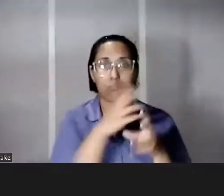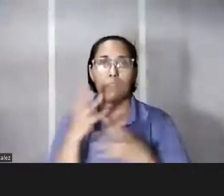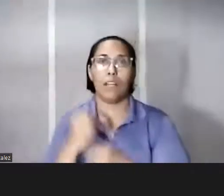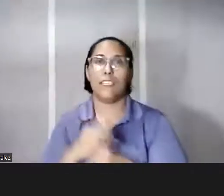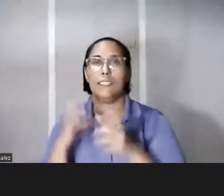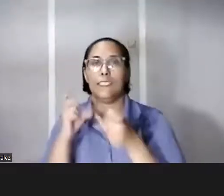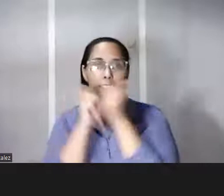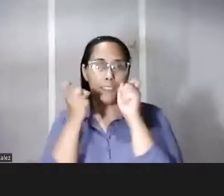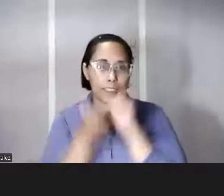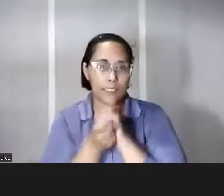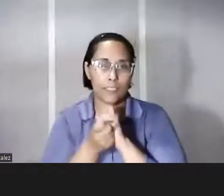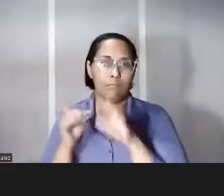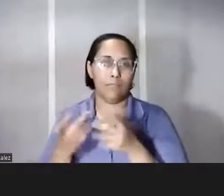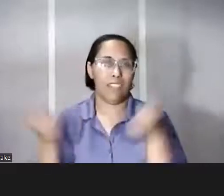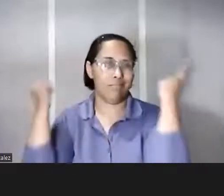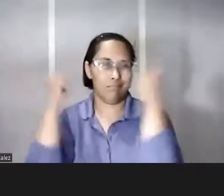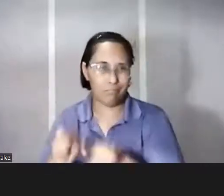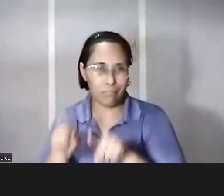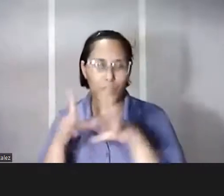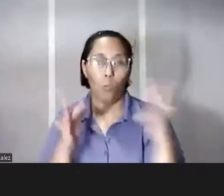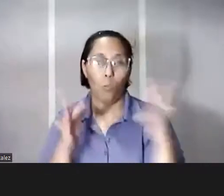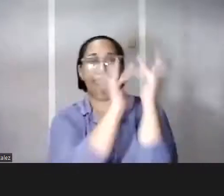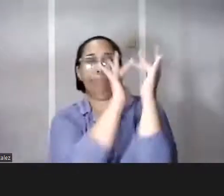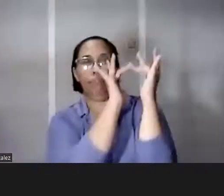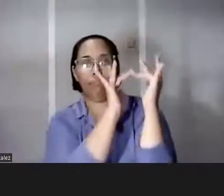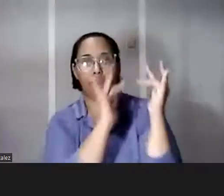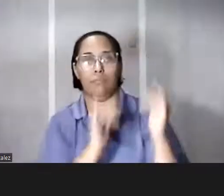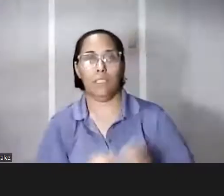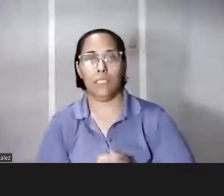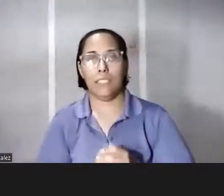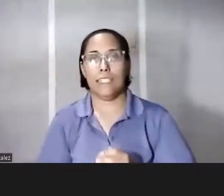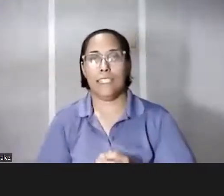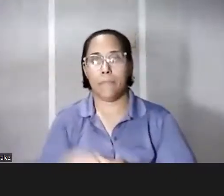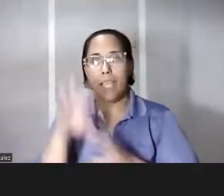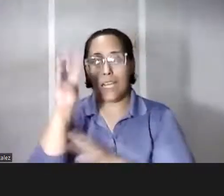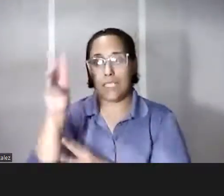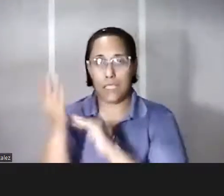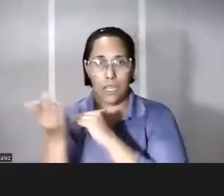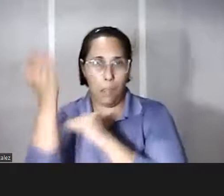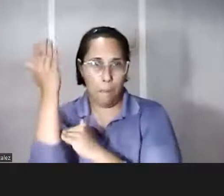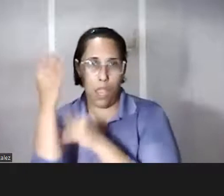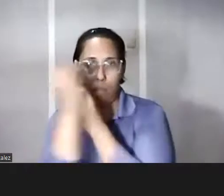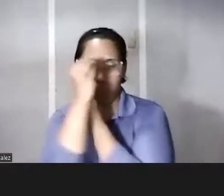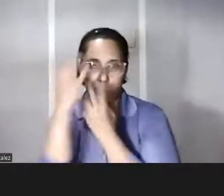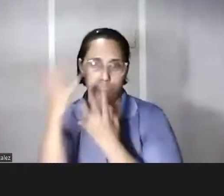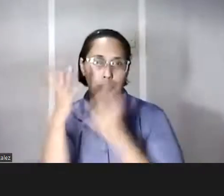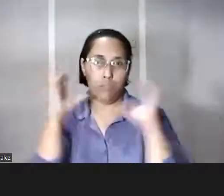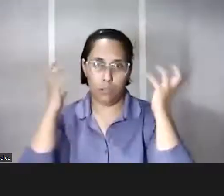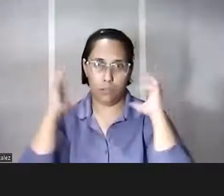ocurre entonces que cuando tú te conectas sintonizas a las 6 de la mañana un noticiero radial